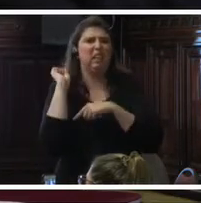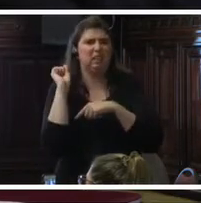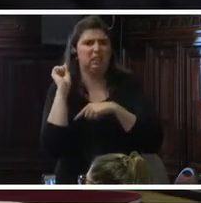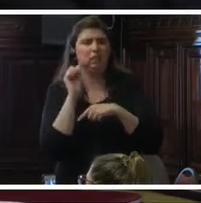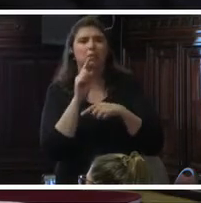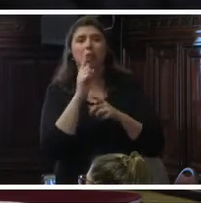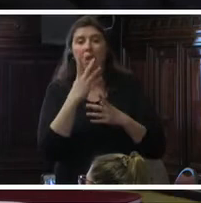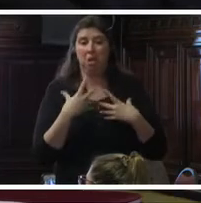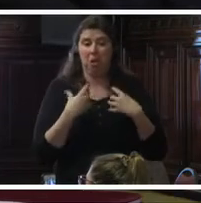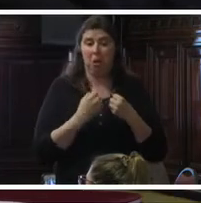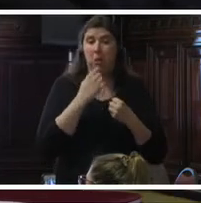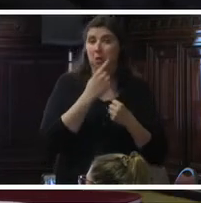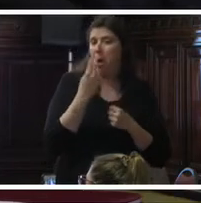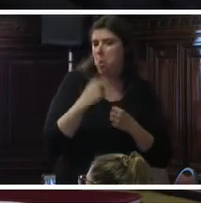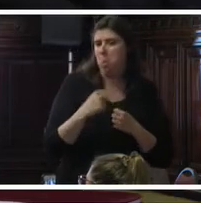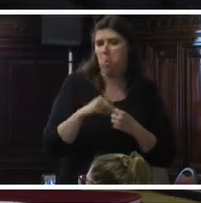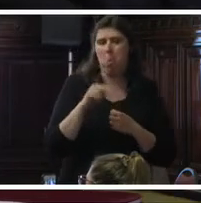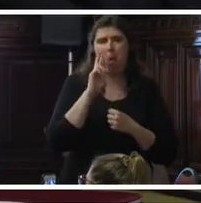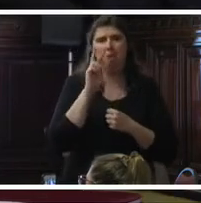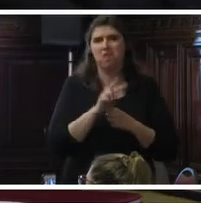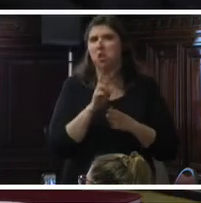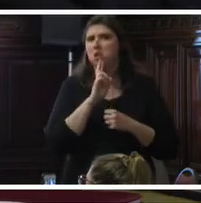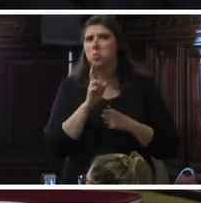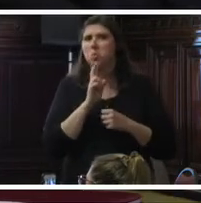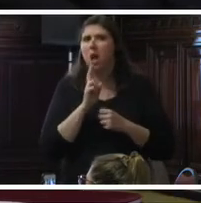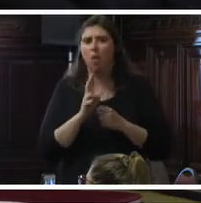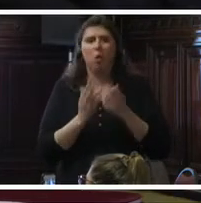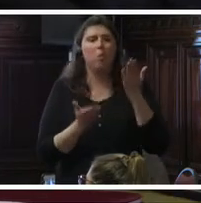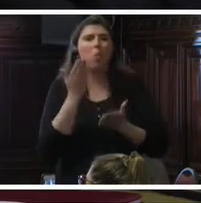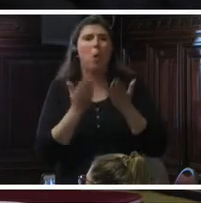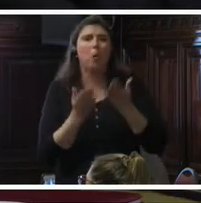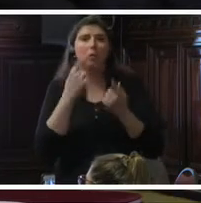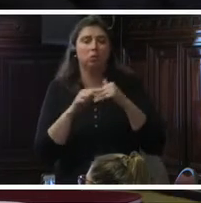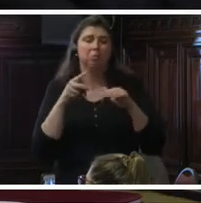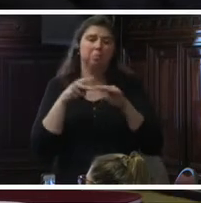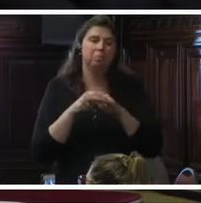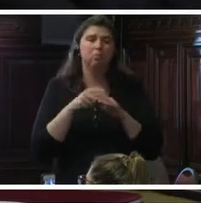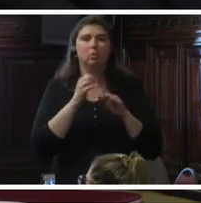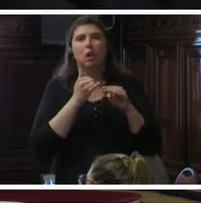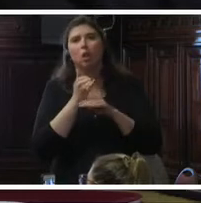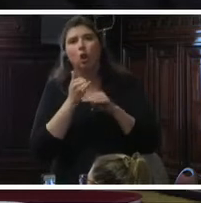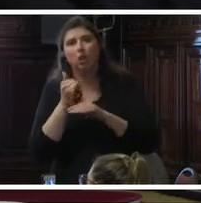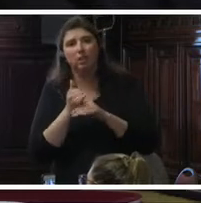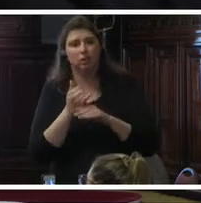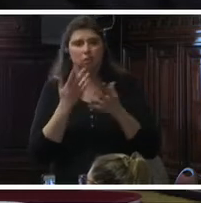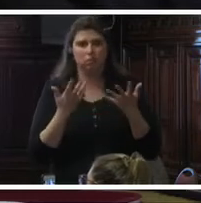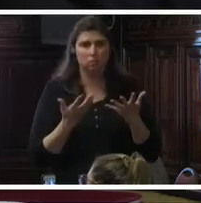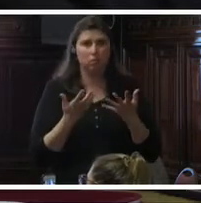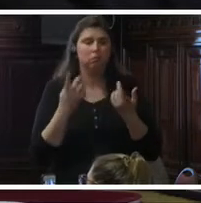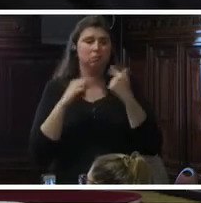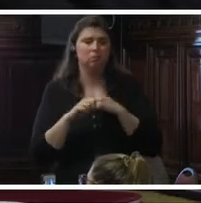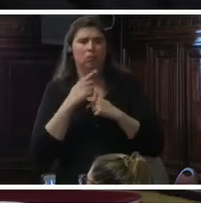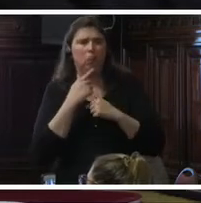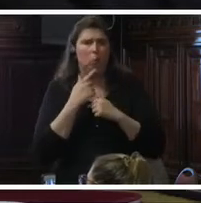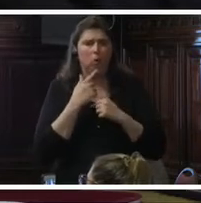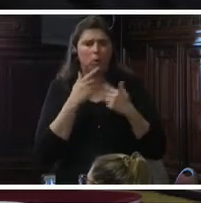de salud dicen que nunca vieron los resultados de muchas de las pruebas que tomaron y hubo fallas en la toma de las muestras. La incertidumbre sobre